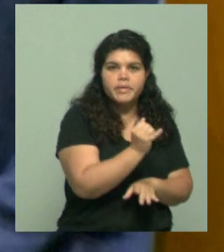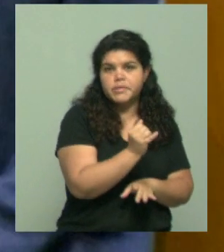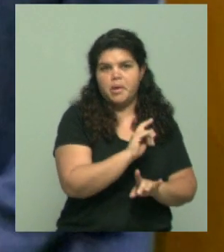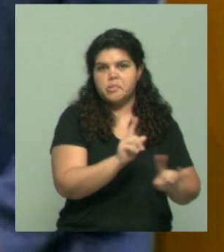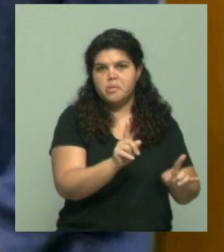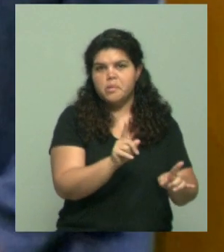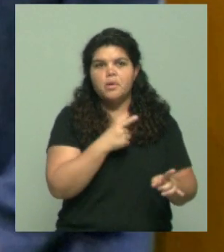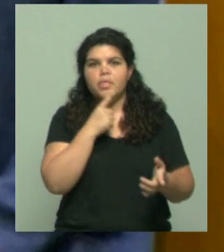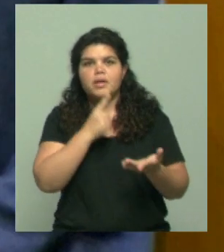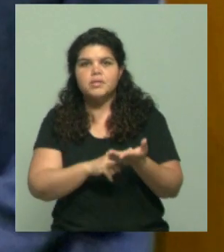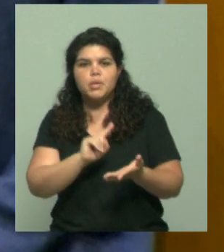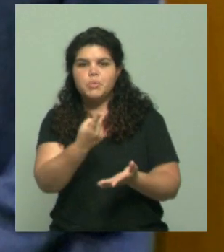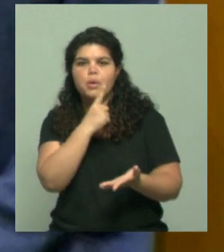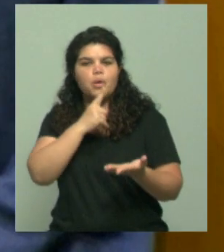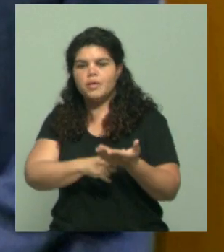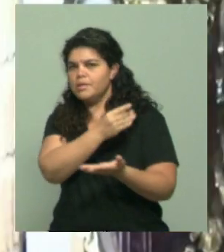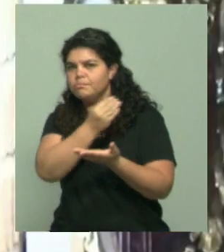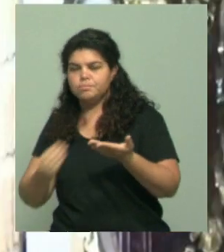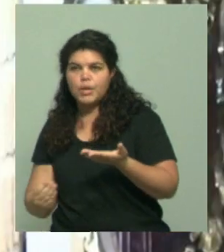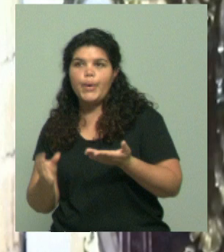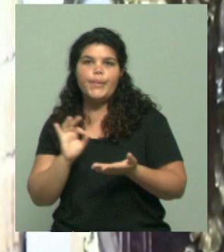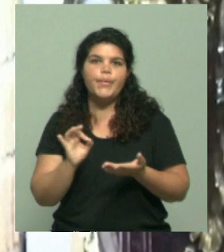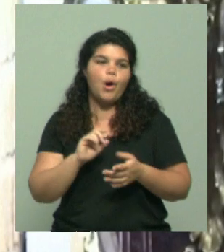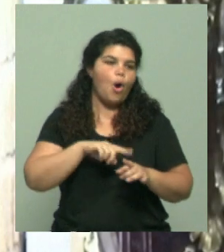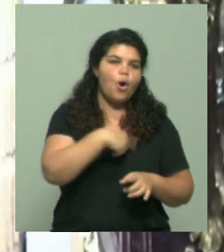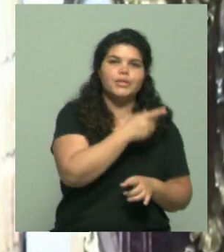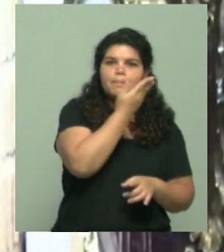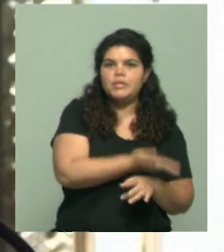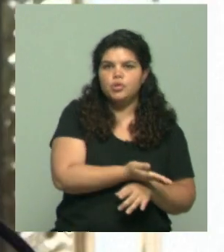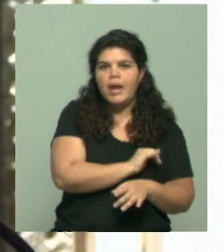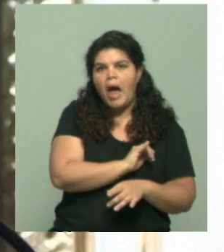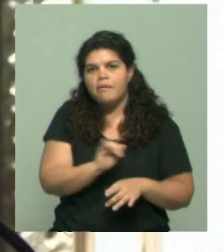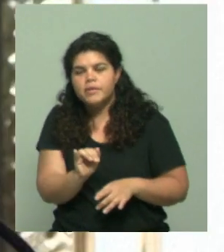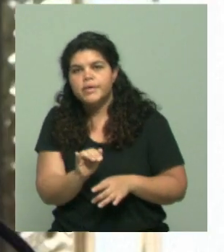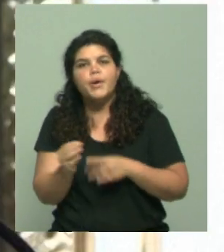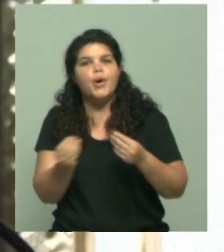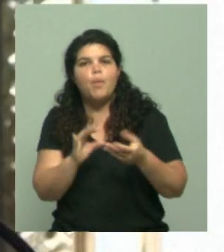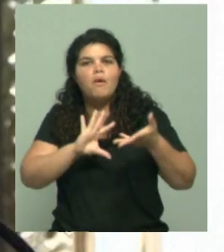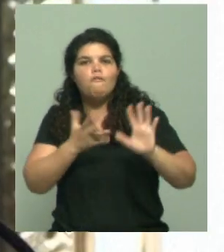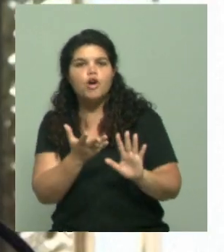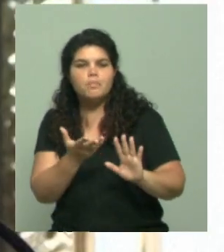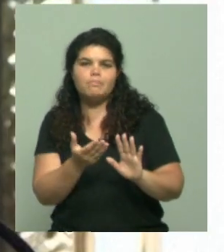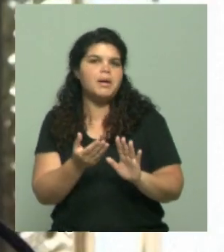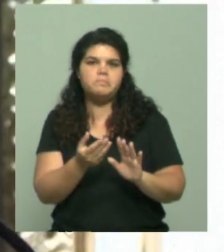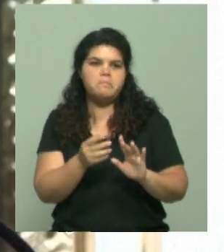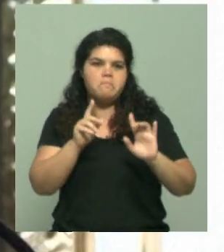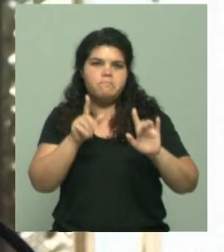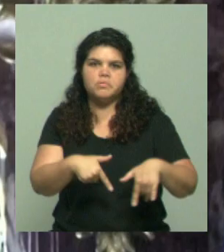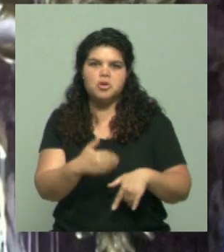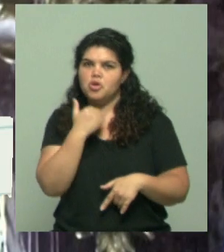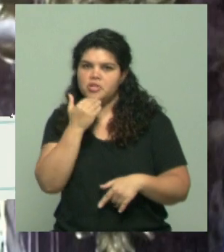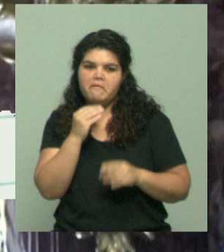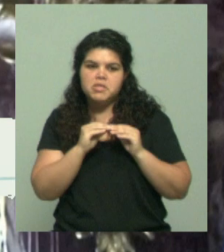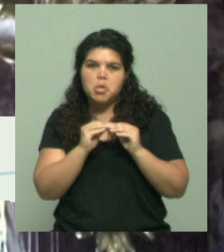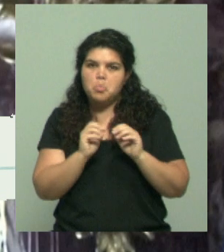sola vino o alguna persona que estaba por debajo de ella. Si fue también una forma de salir, bueno, eso va a quedar más que